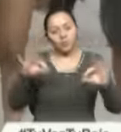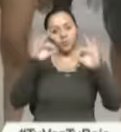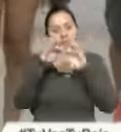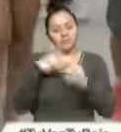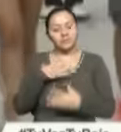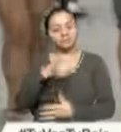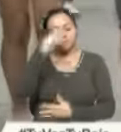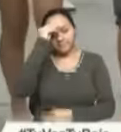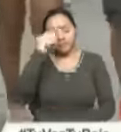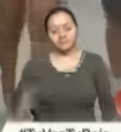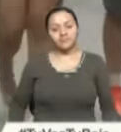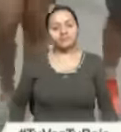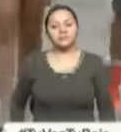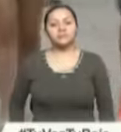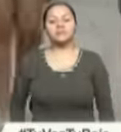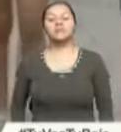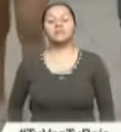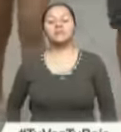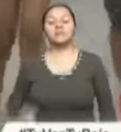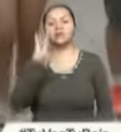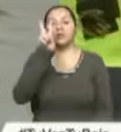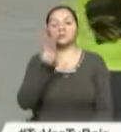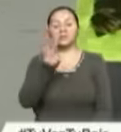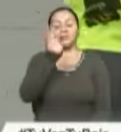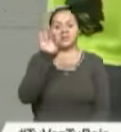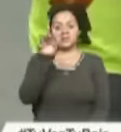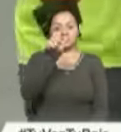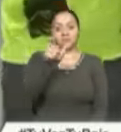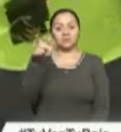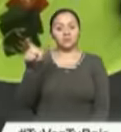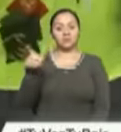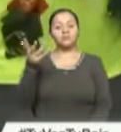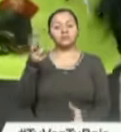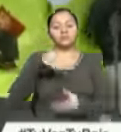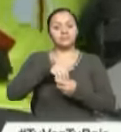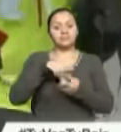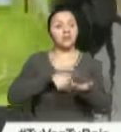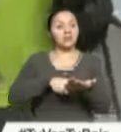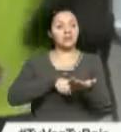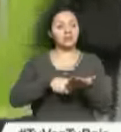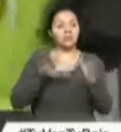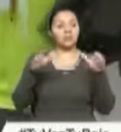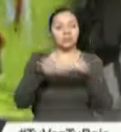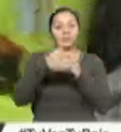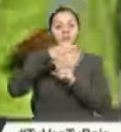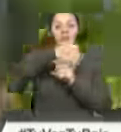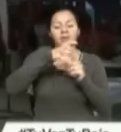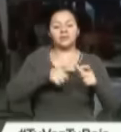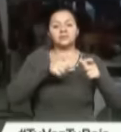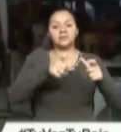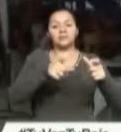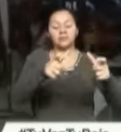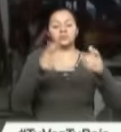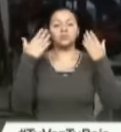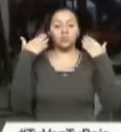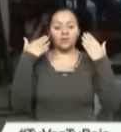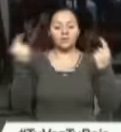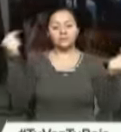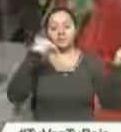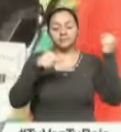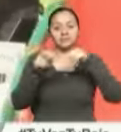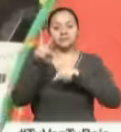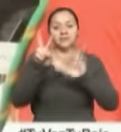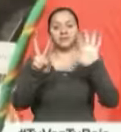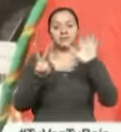practicar. Son 2.500 participantes. Se reunieron en el Parque Samanes como punto de partida. Vienen de 27